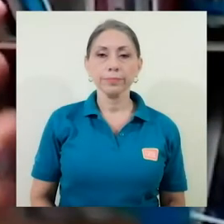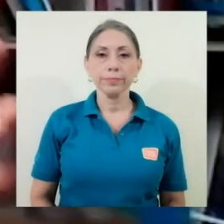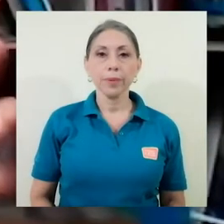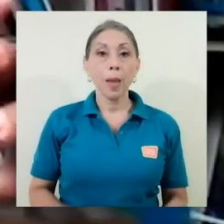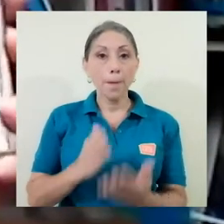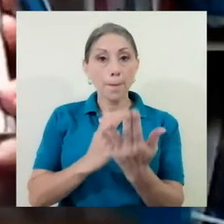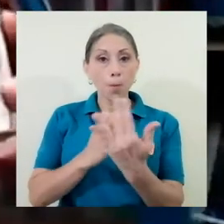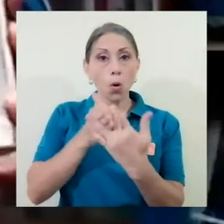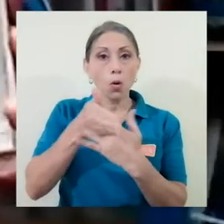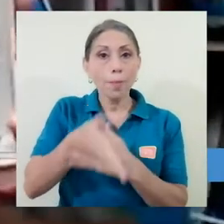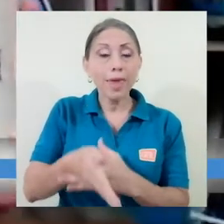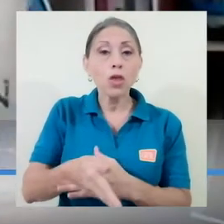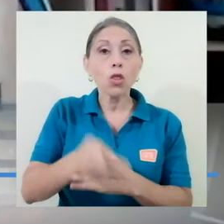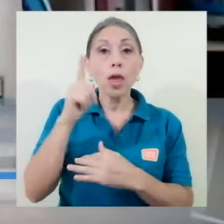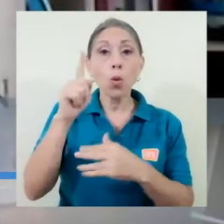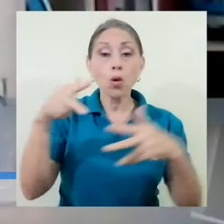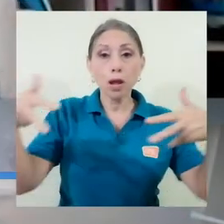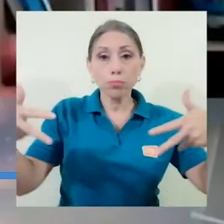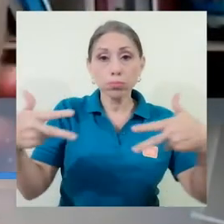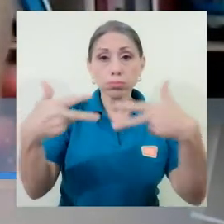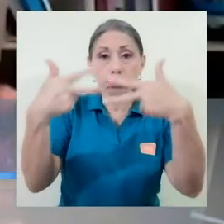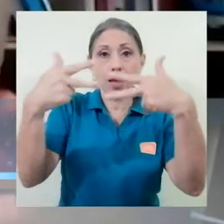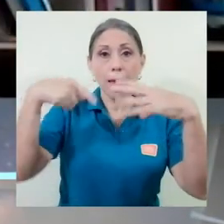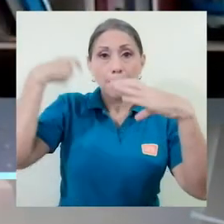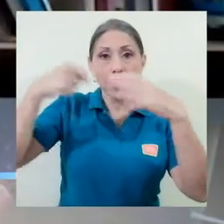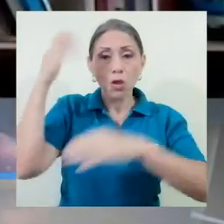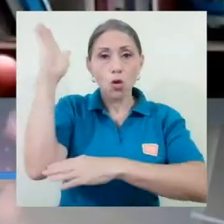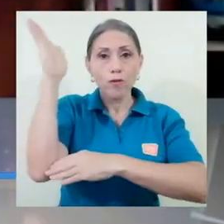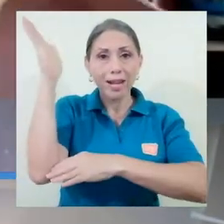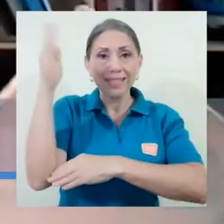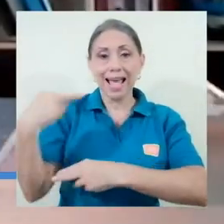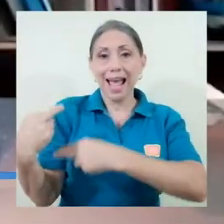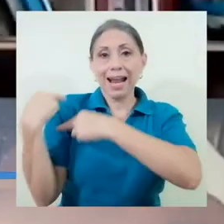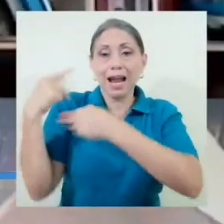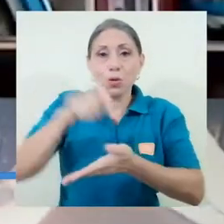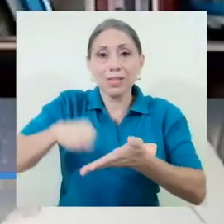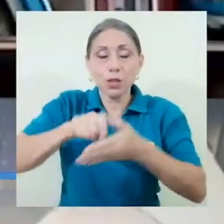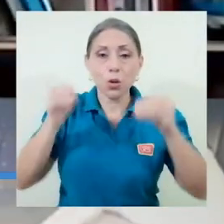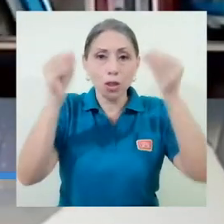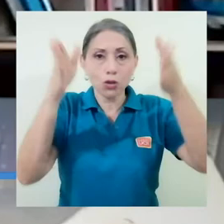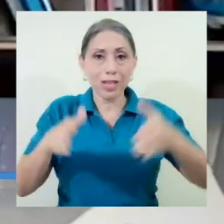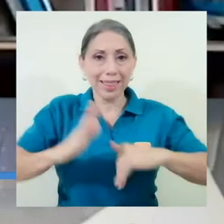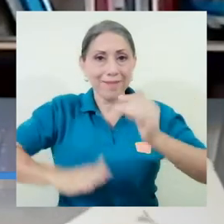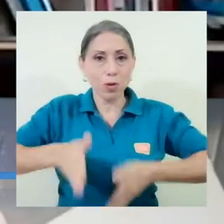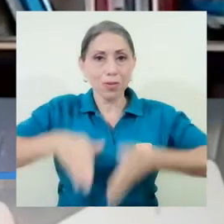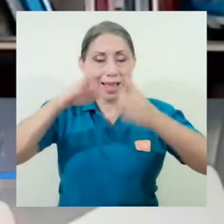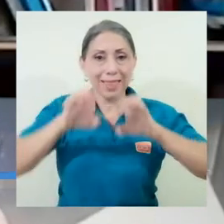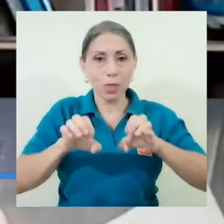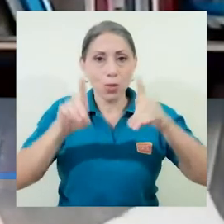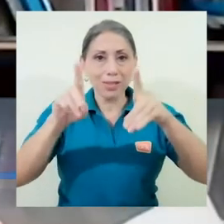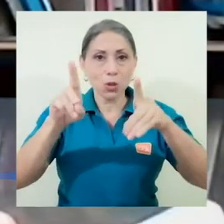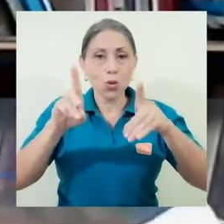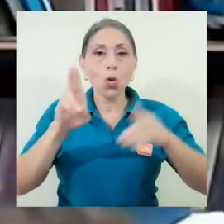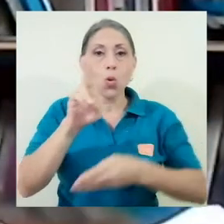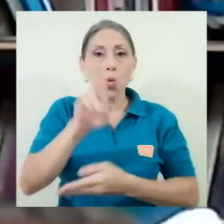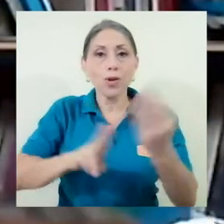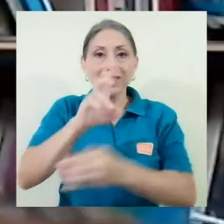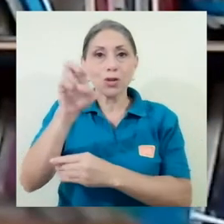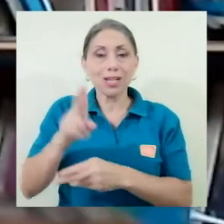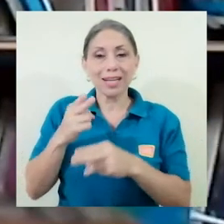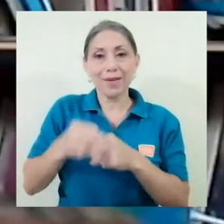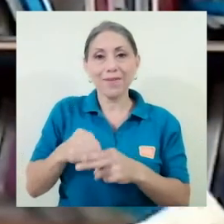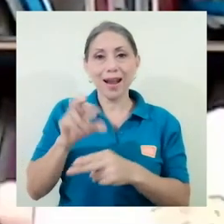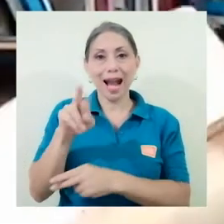Por medio de una videoconferencia a cargo del escritor y docente de la Facultad de Educación de la UCR, Carlos Rubio, el